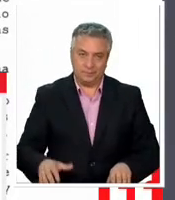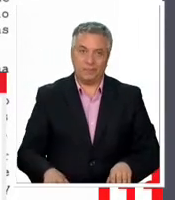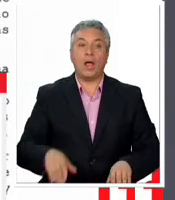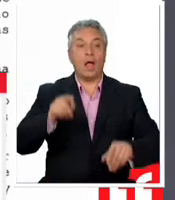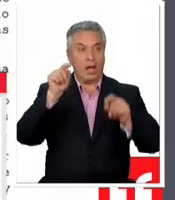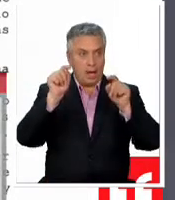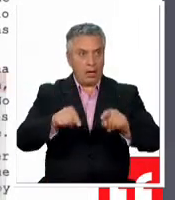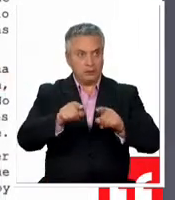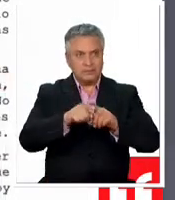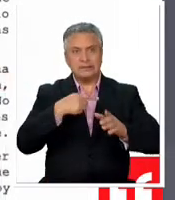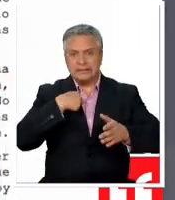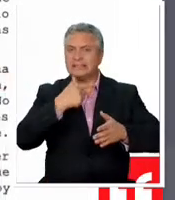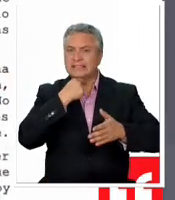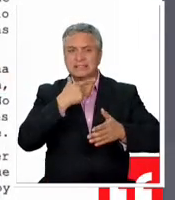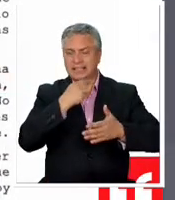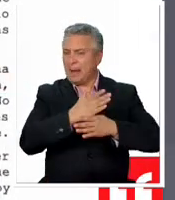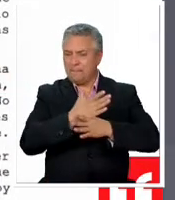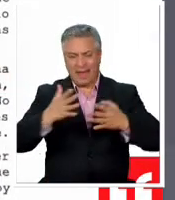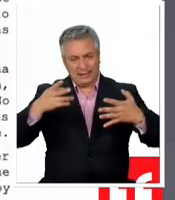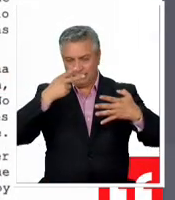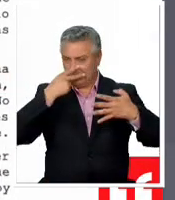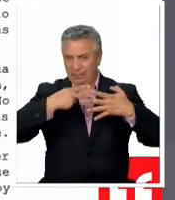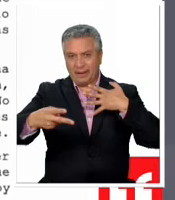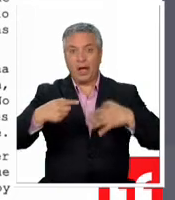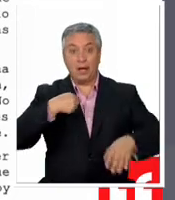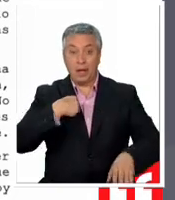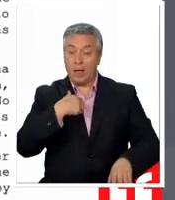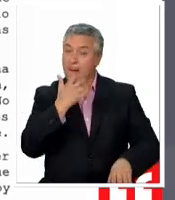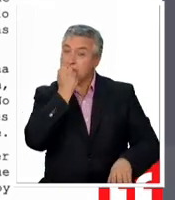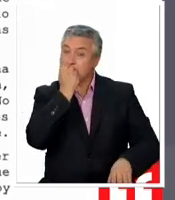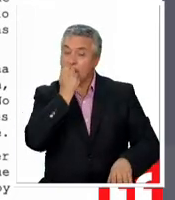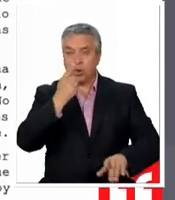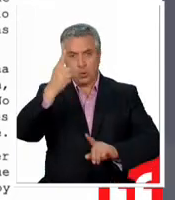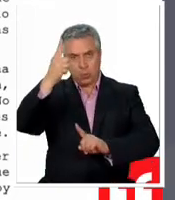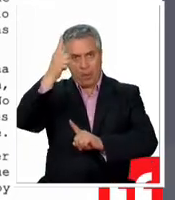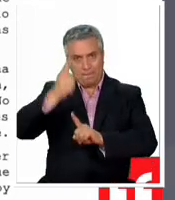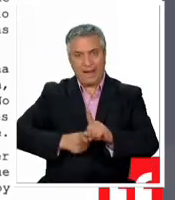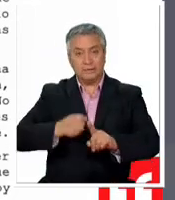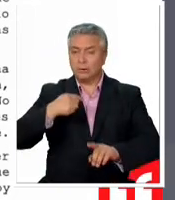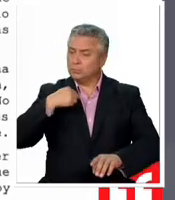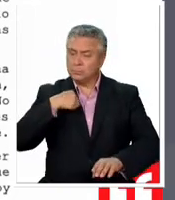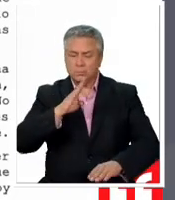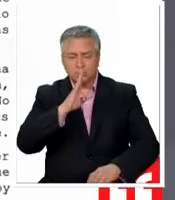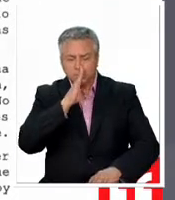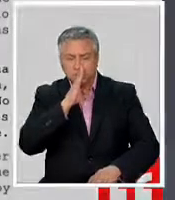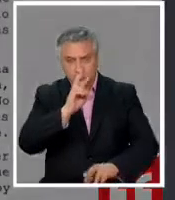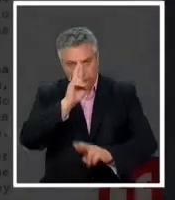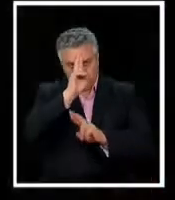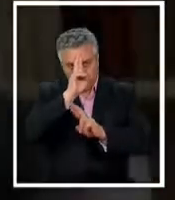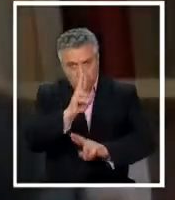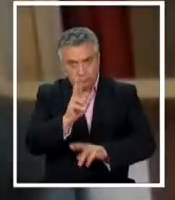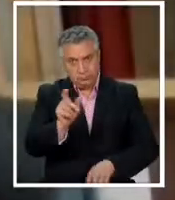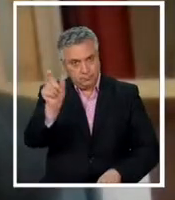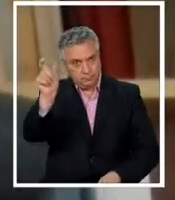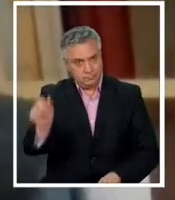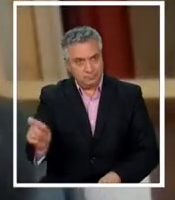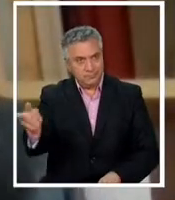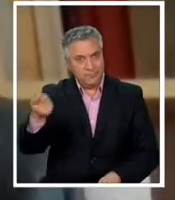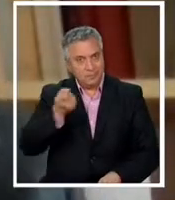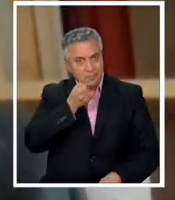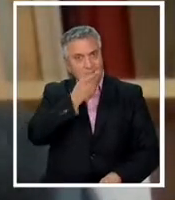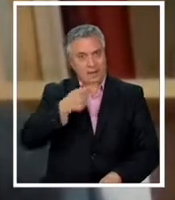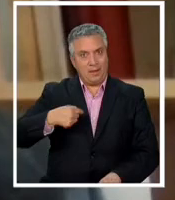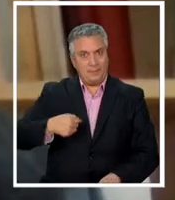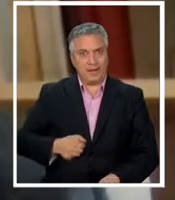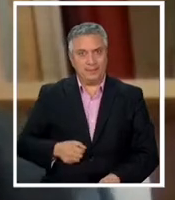más transparente posible. He guardado un riguroso silencio por casi un mes. Lo he hecho con obediencia y respeto por la denunciante. La víctima